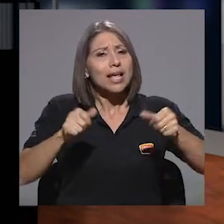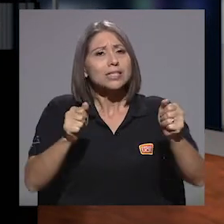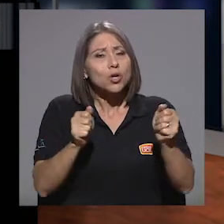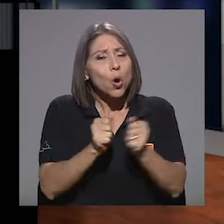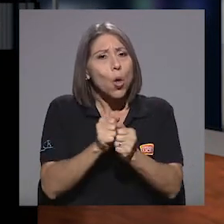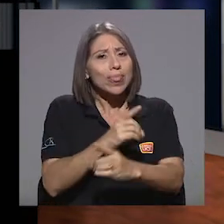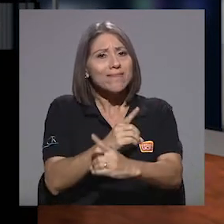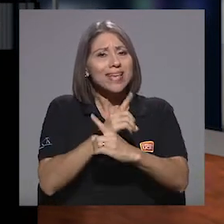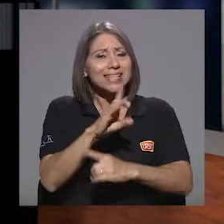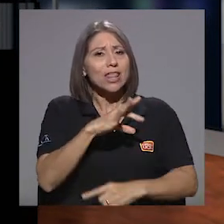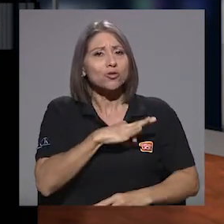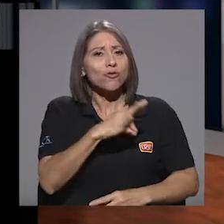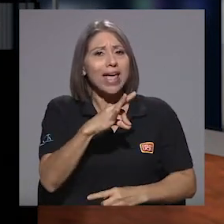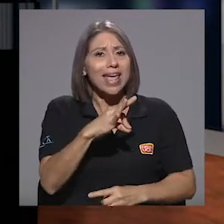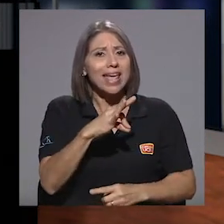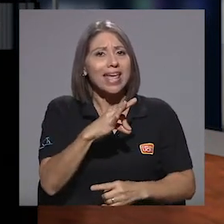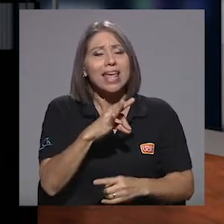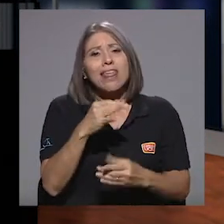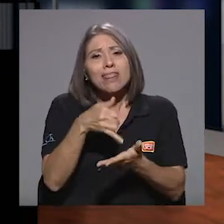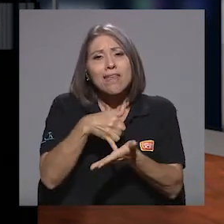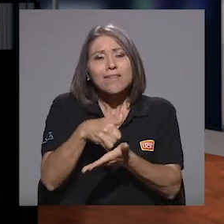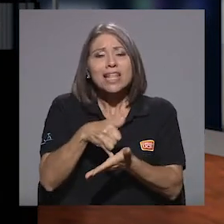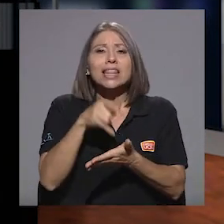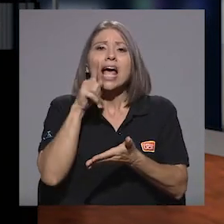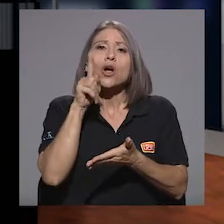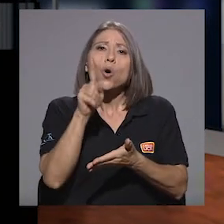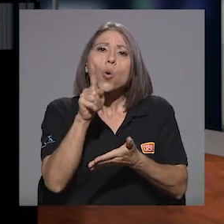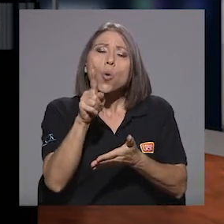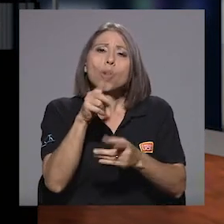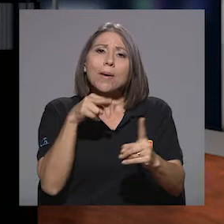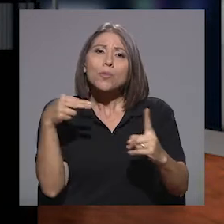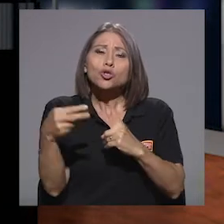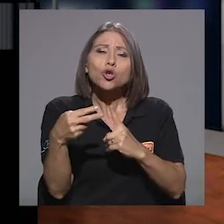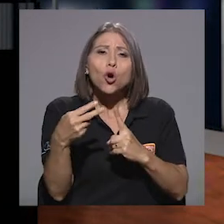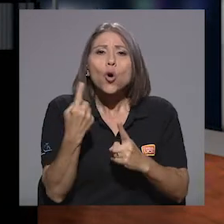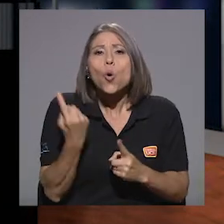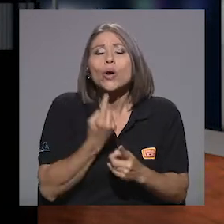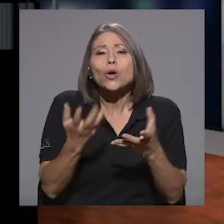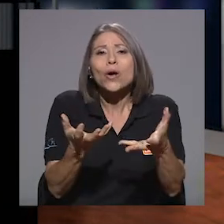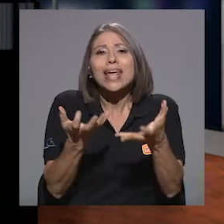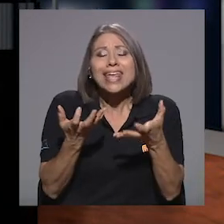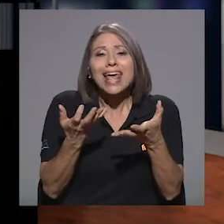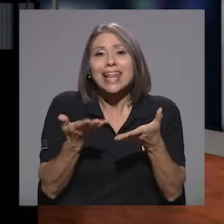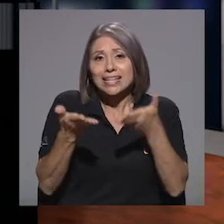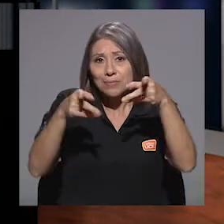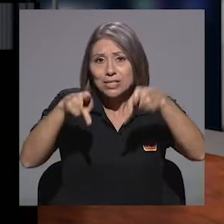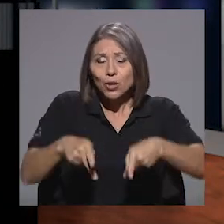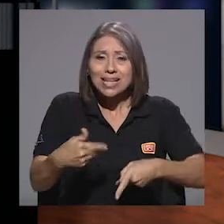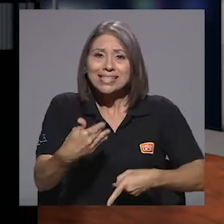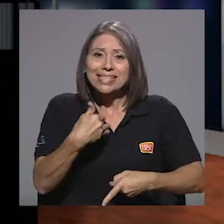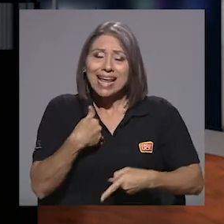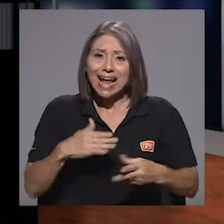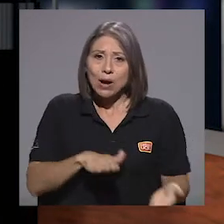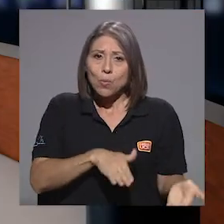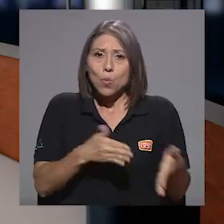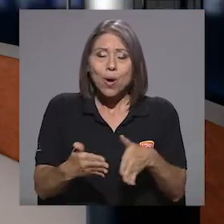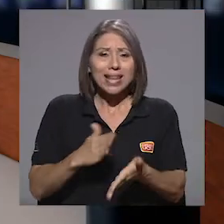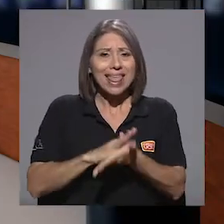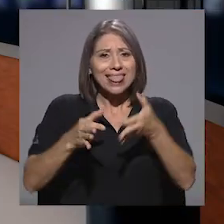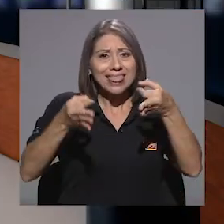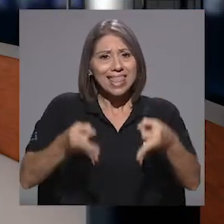iniciativa que lo único que pretende es otorgarle a las personas el derecho a una muerte digna sin dolor.